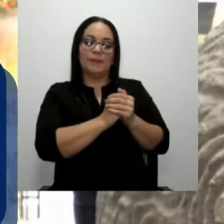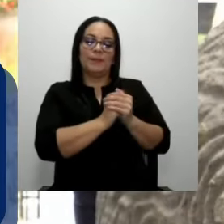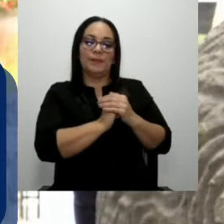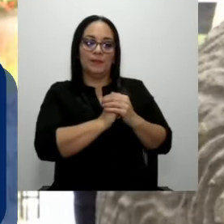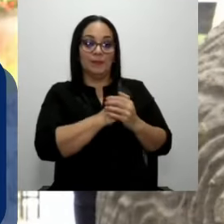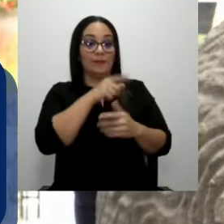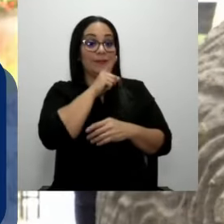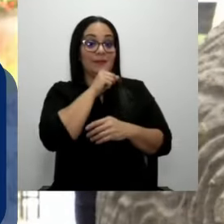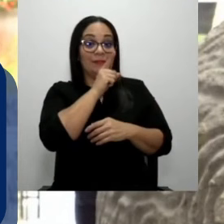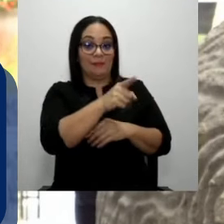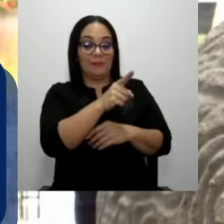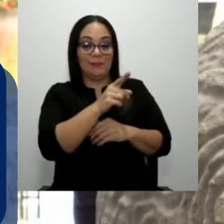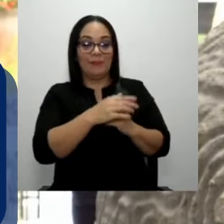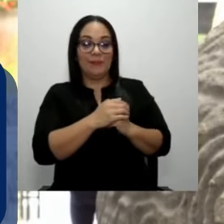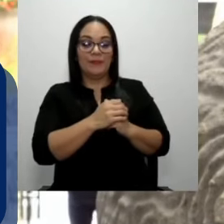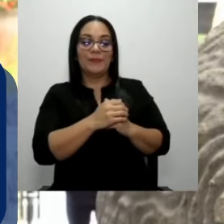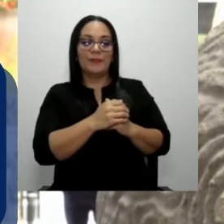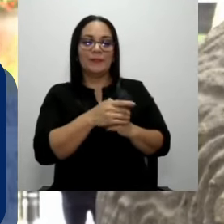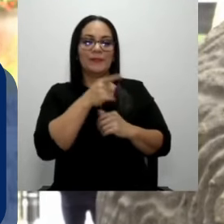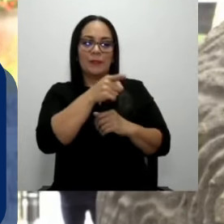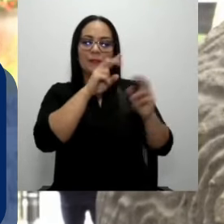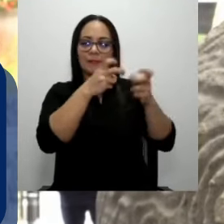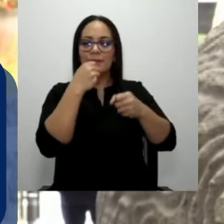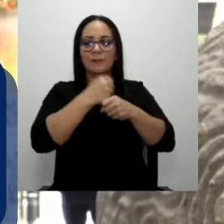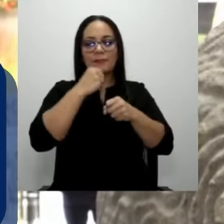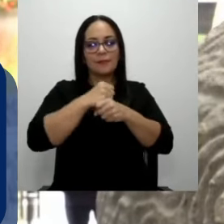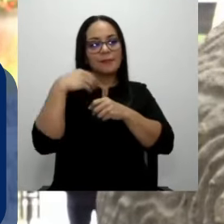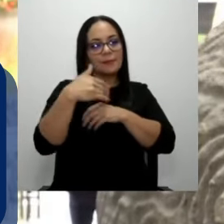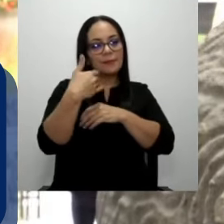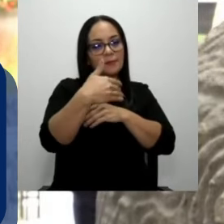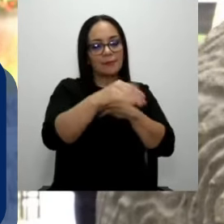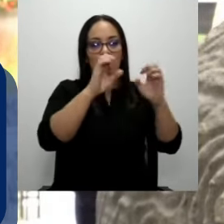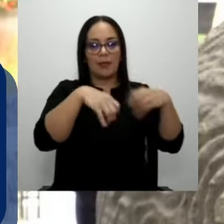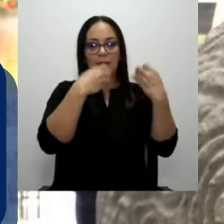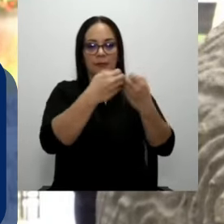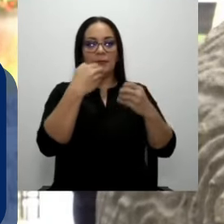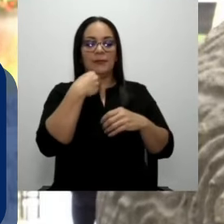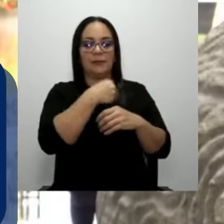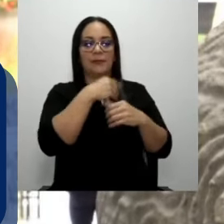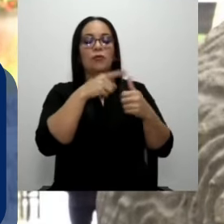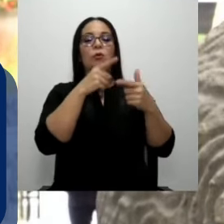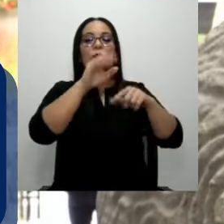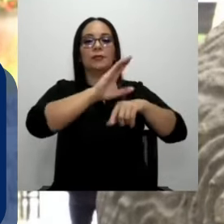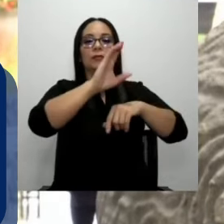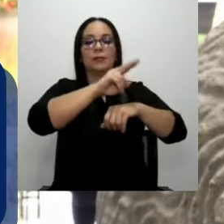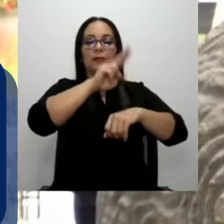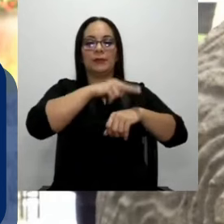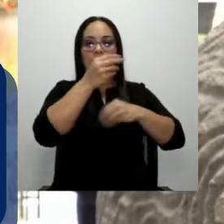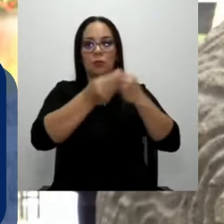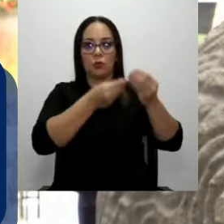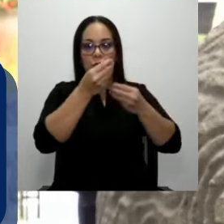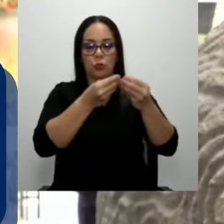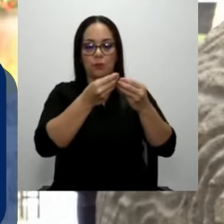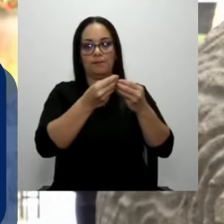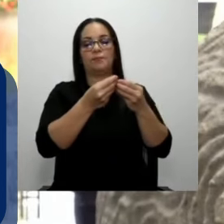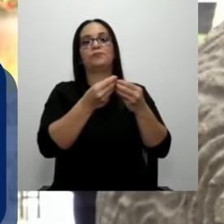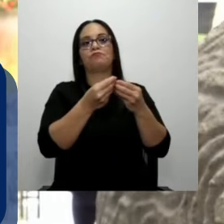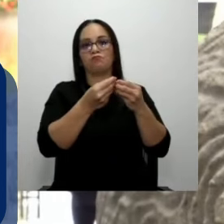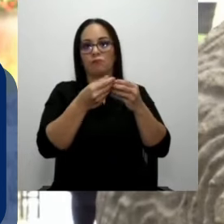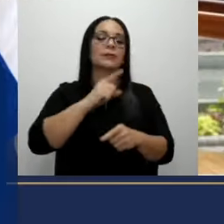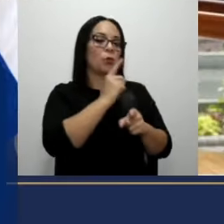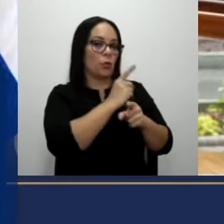Realmente esto se viene trabajando por parte de un equipo del Ministerio y del Consejo Nacional de Producción desde ya hace varias